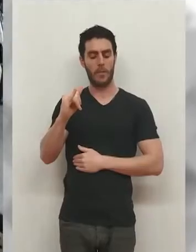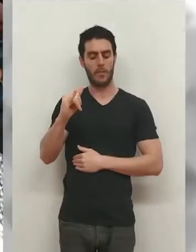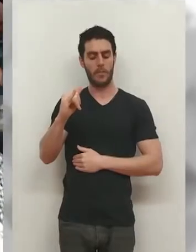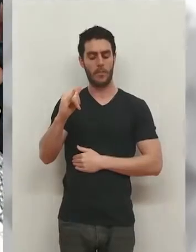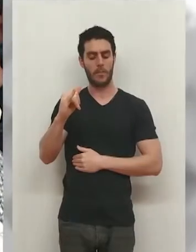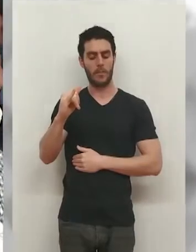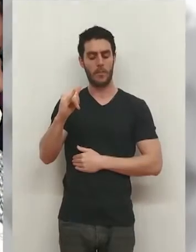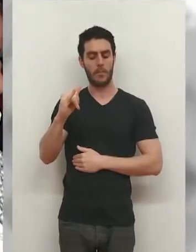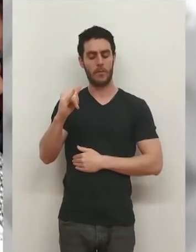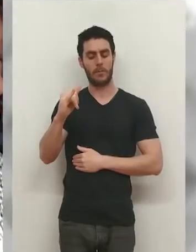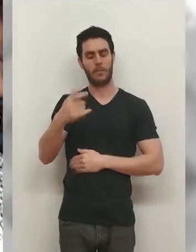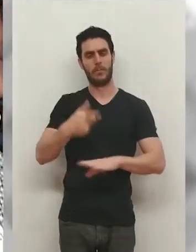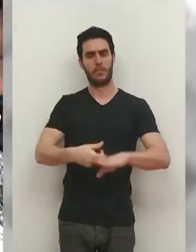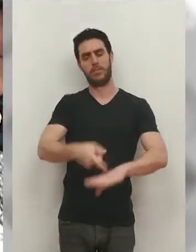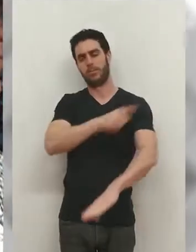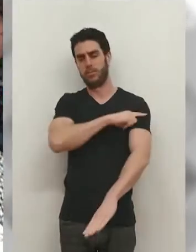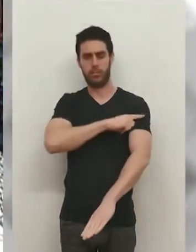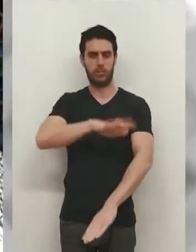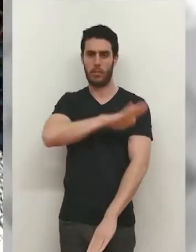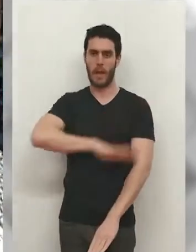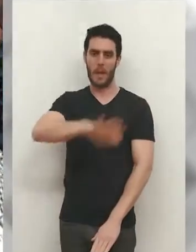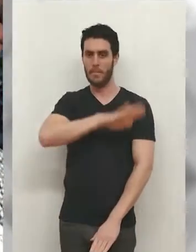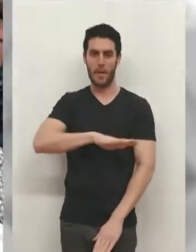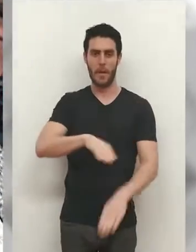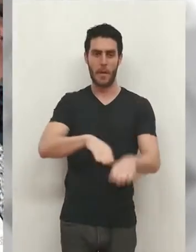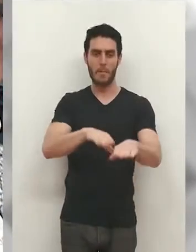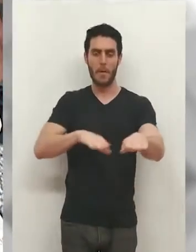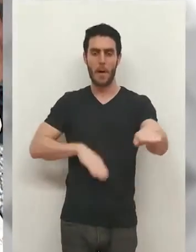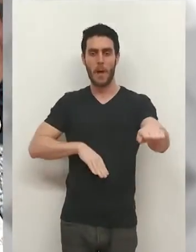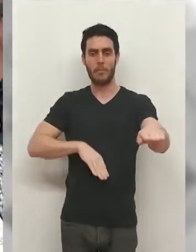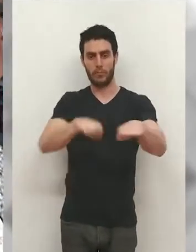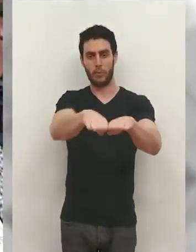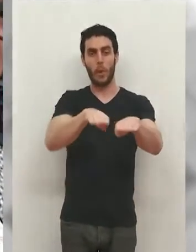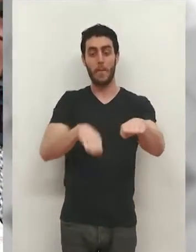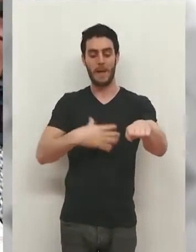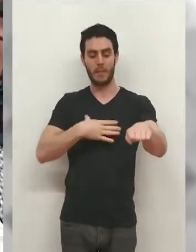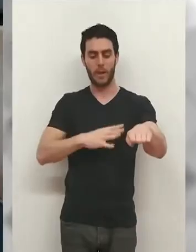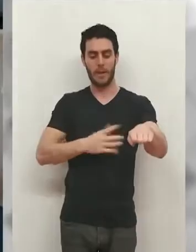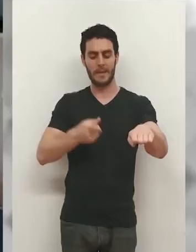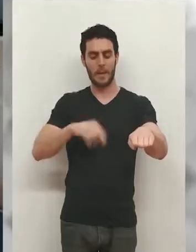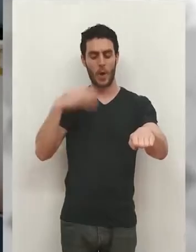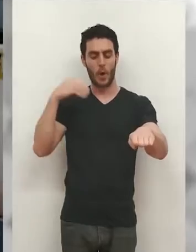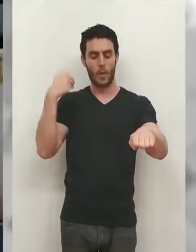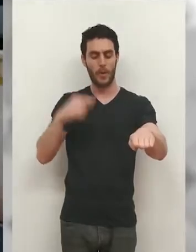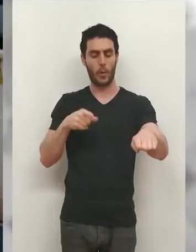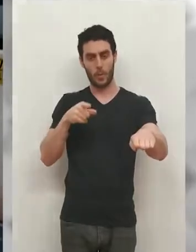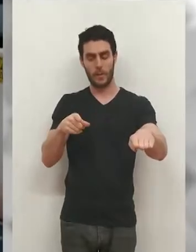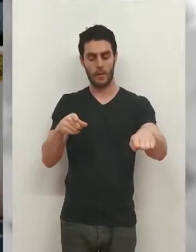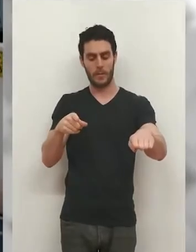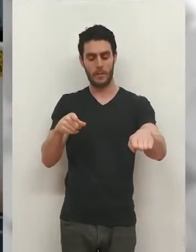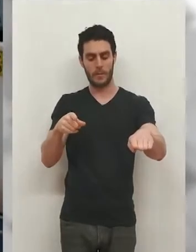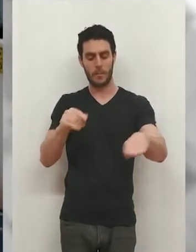excesivo espacio, donde los coches podían aparcar en doble fila, mientras que esta juventud,